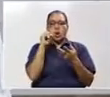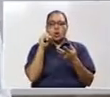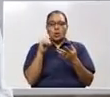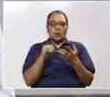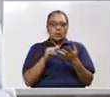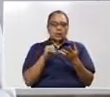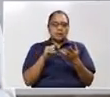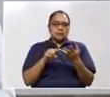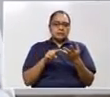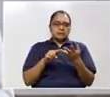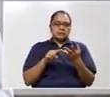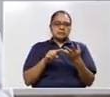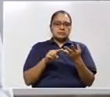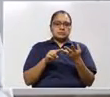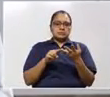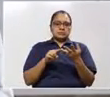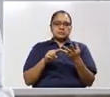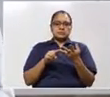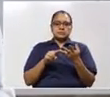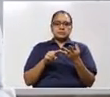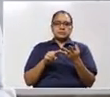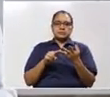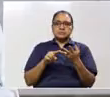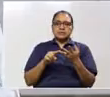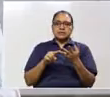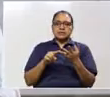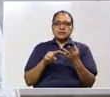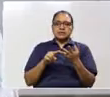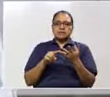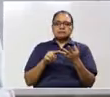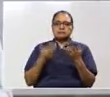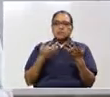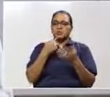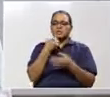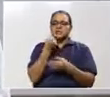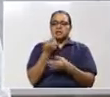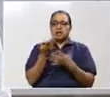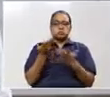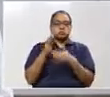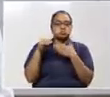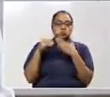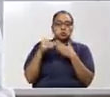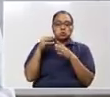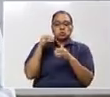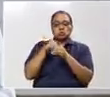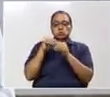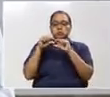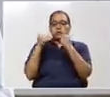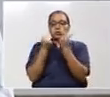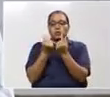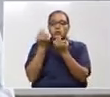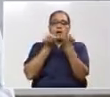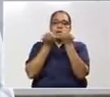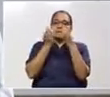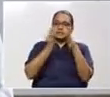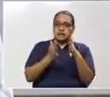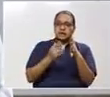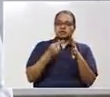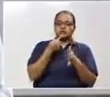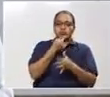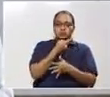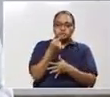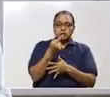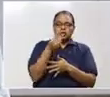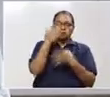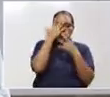existe, como dice el dicho de todo ahí en la viña del señor, si existen algunos empresarios